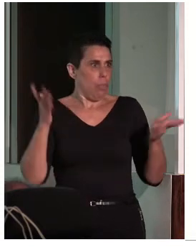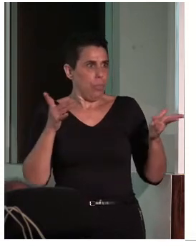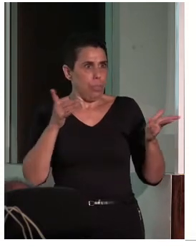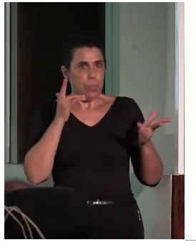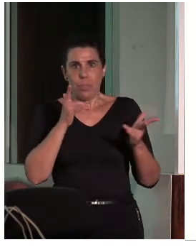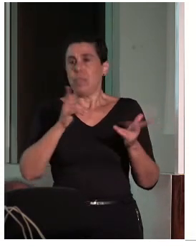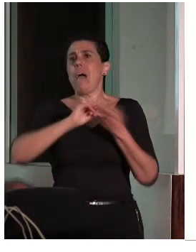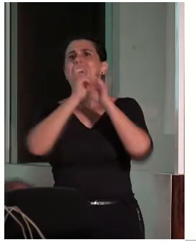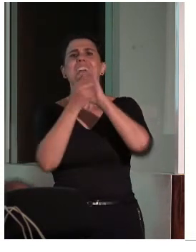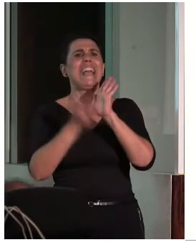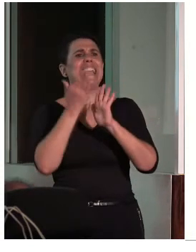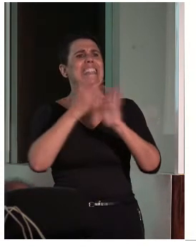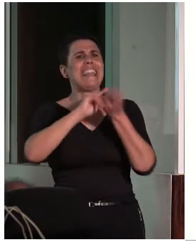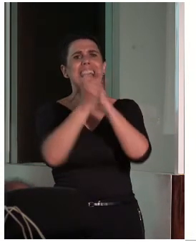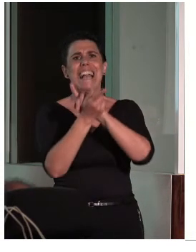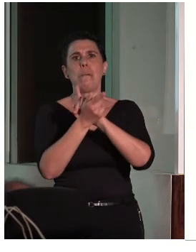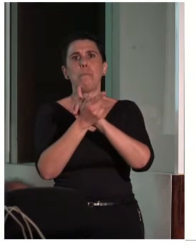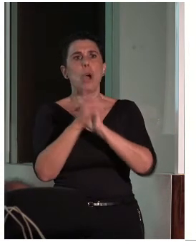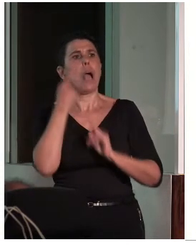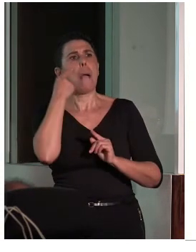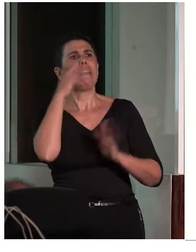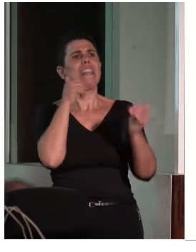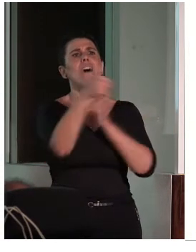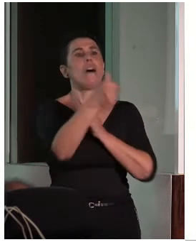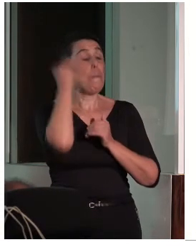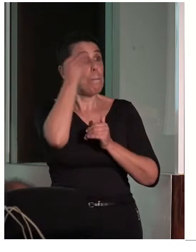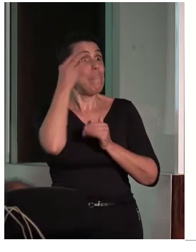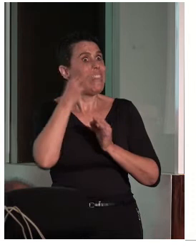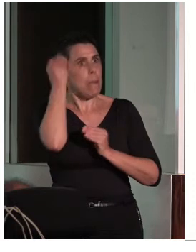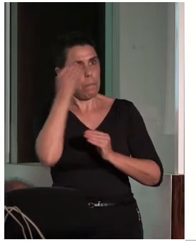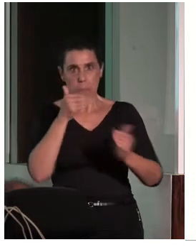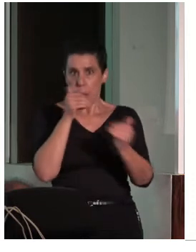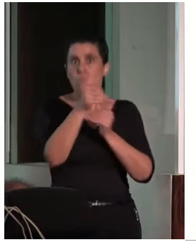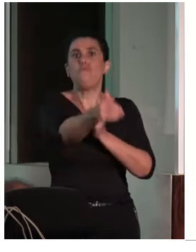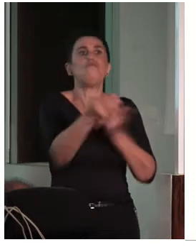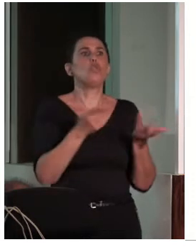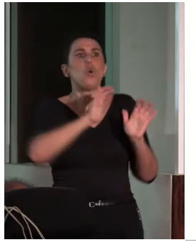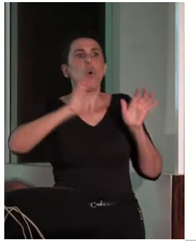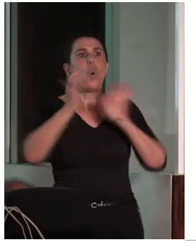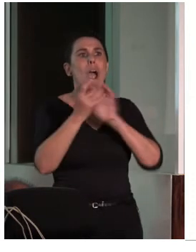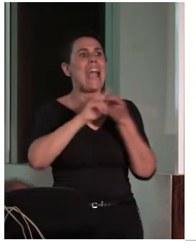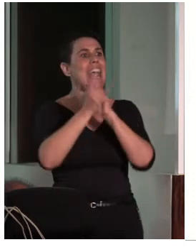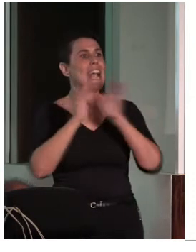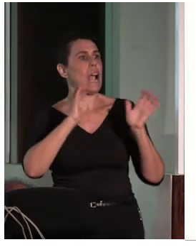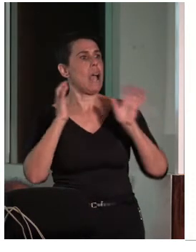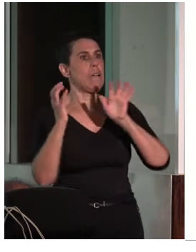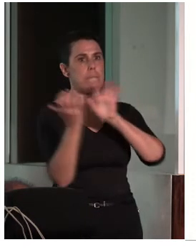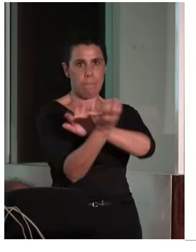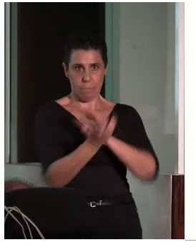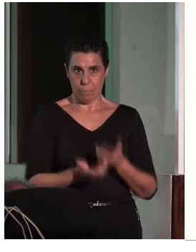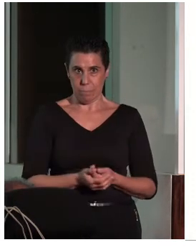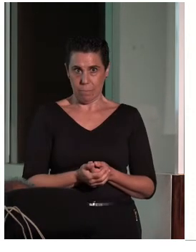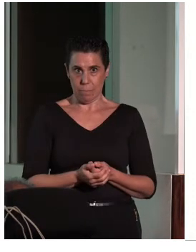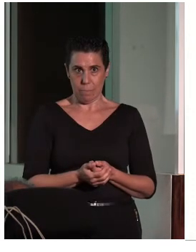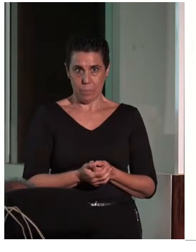sino que tenemos que trabajar en la evolución, en la proyección de las personas. Y en ese